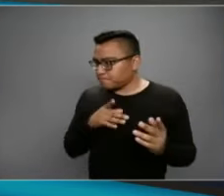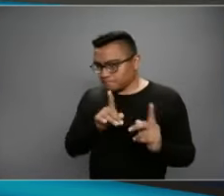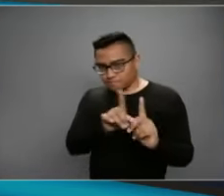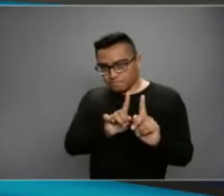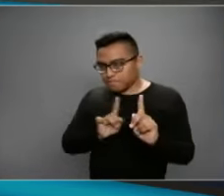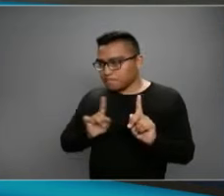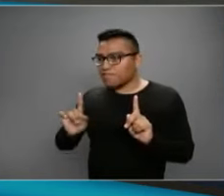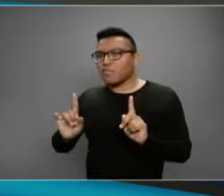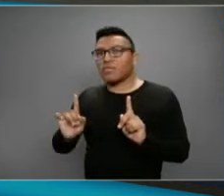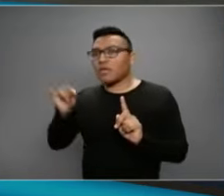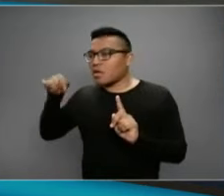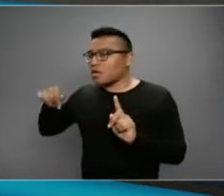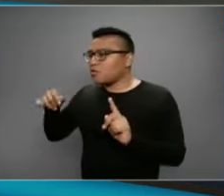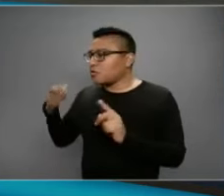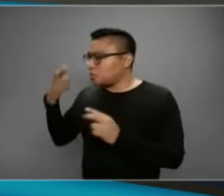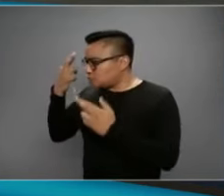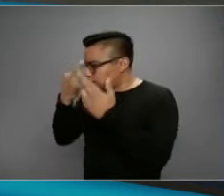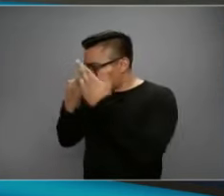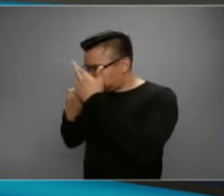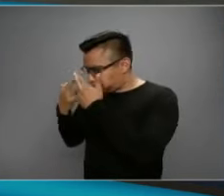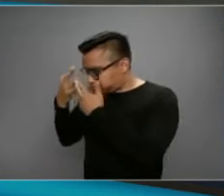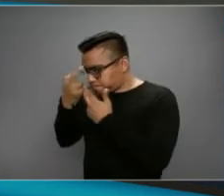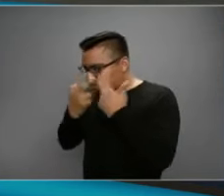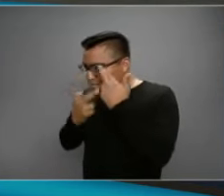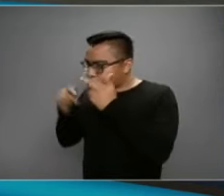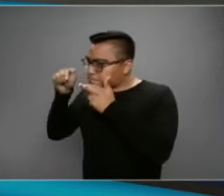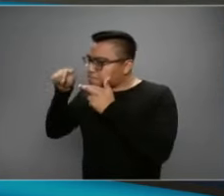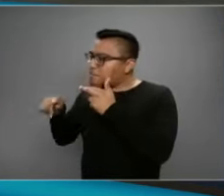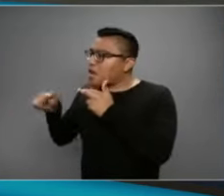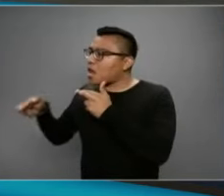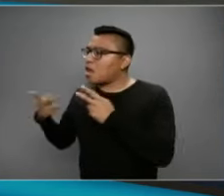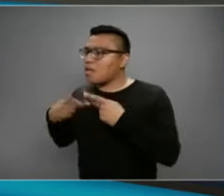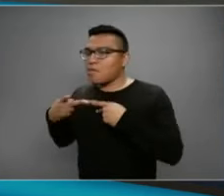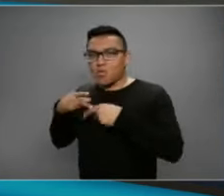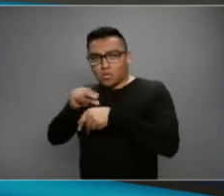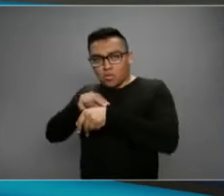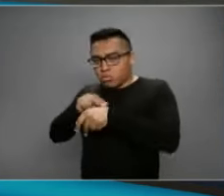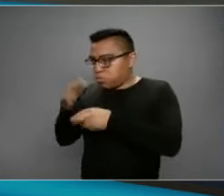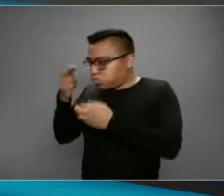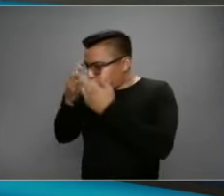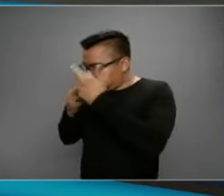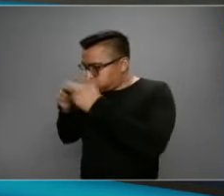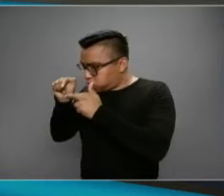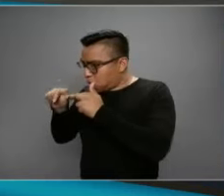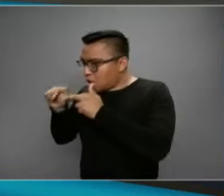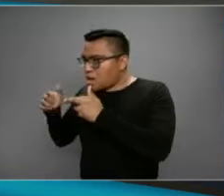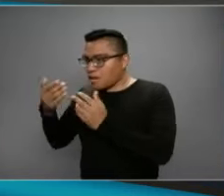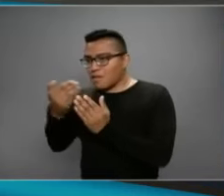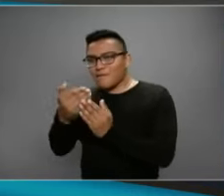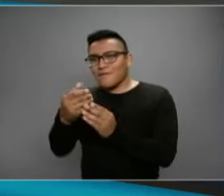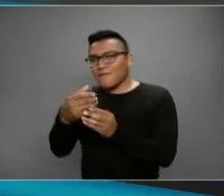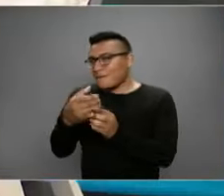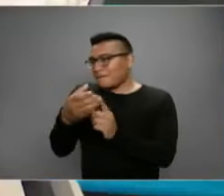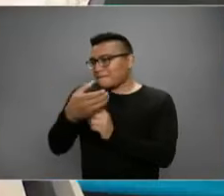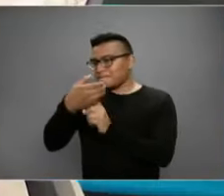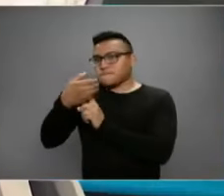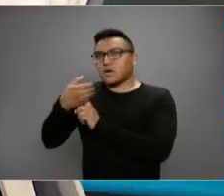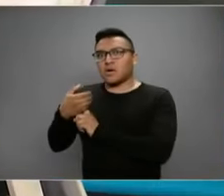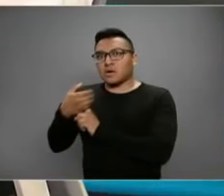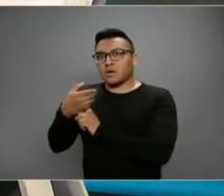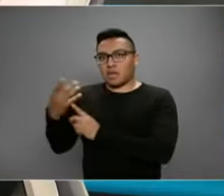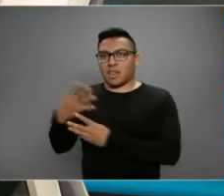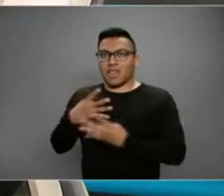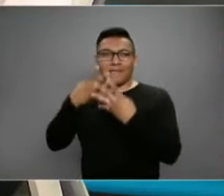revisión más profunda por parte del personal de Sanidad Internacional. Y bueno,